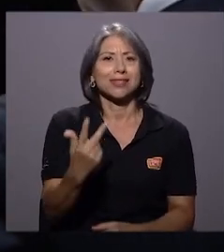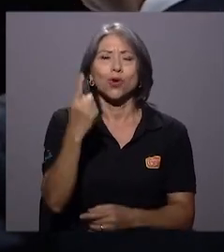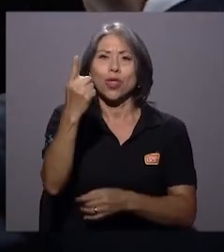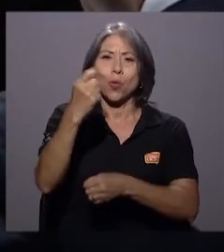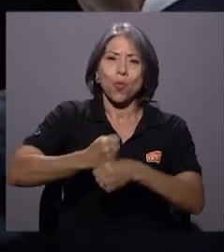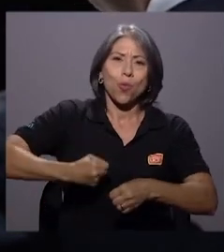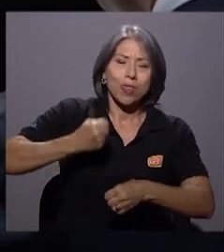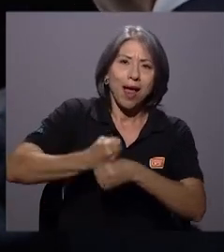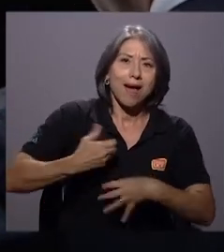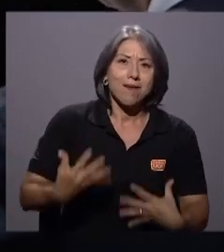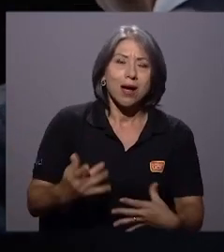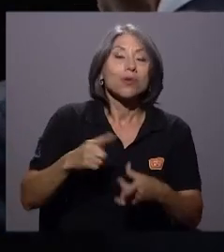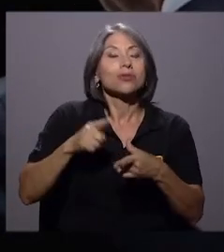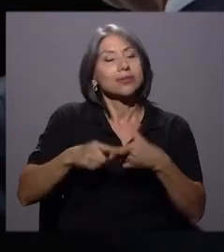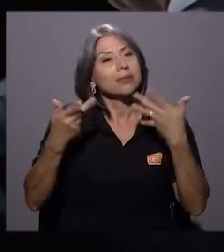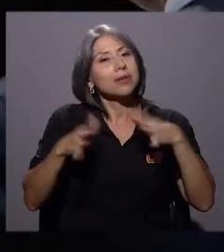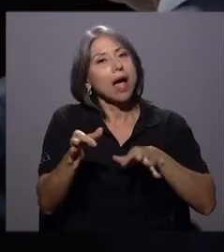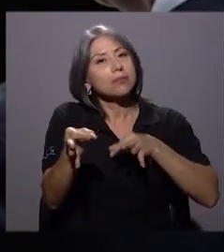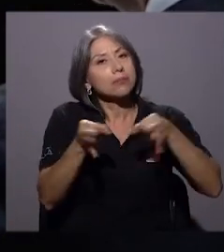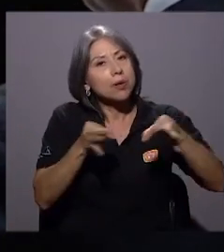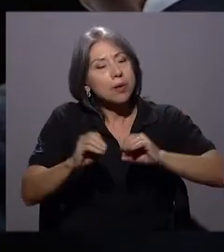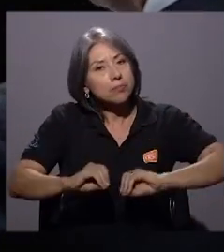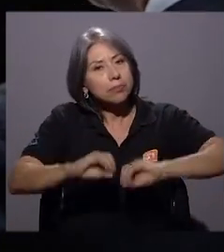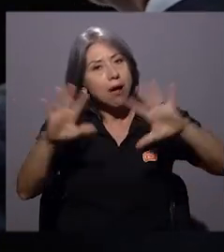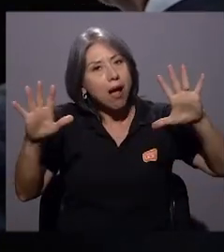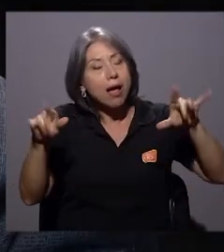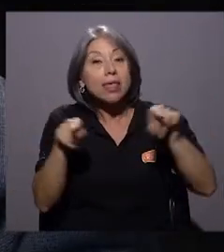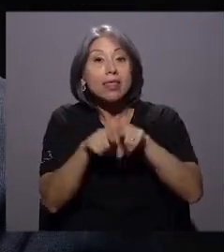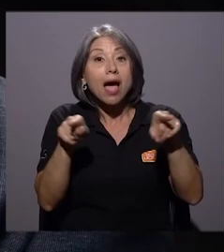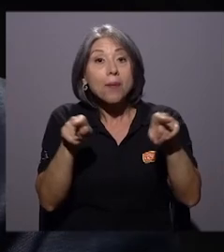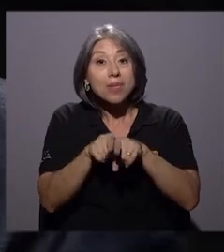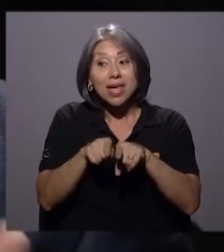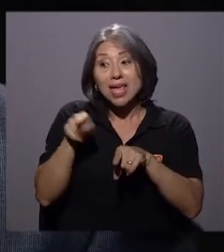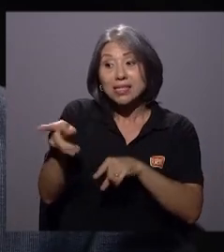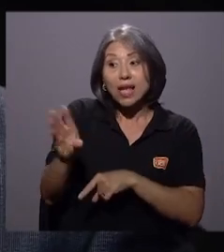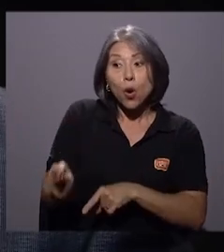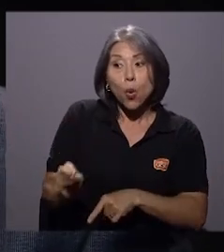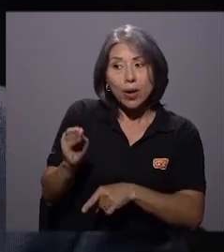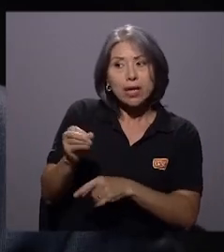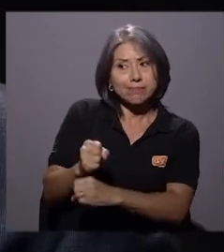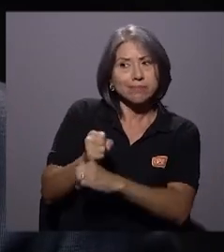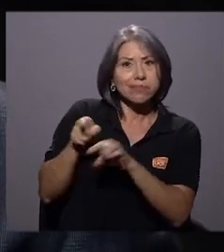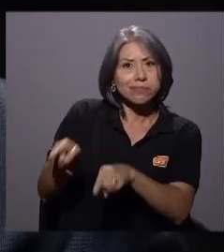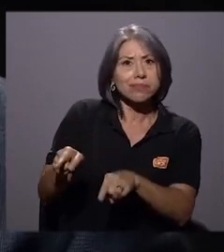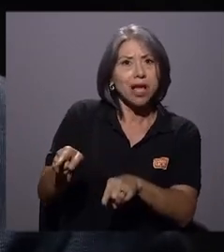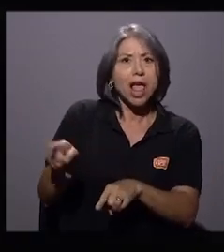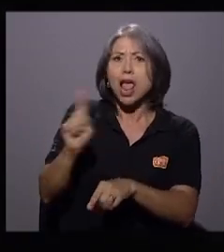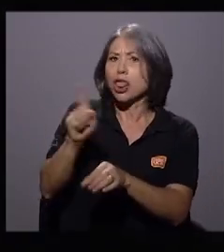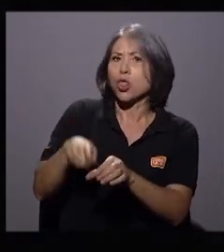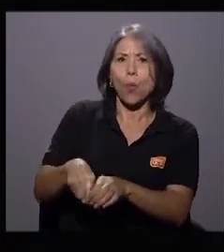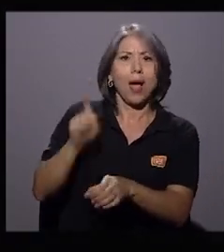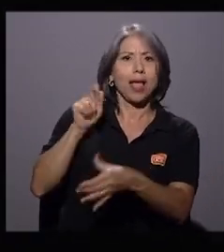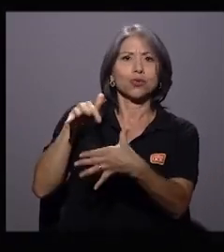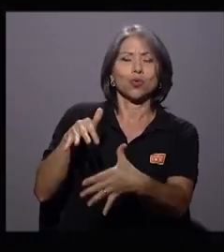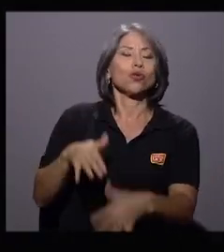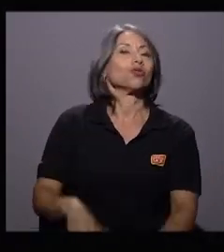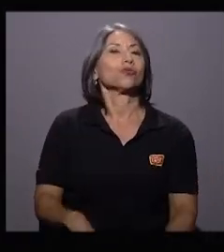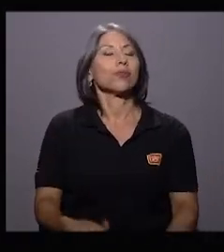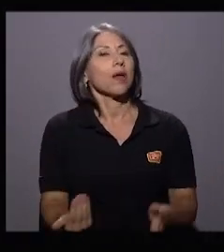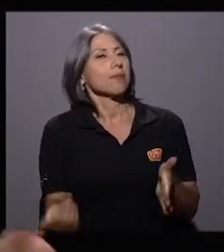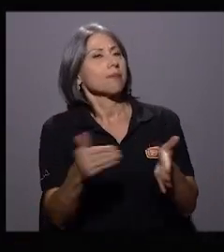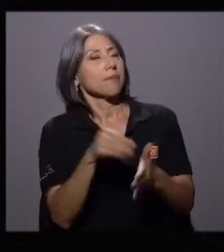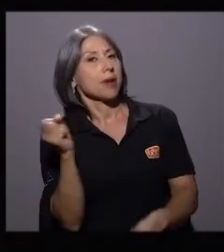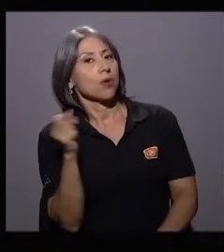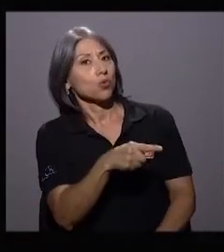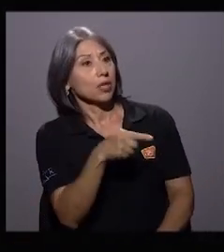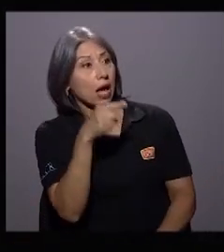despejar esa duda y también garantizarle al joven que en ningún momento va a abandonar sus estudios. Le repito la pregunta, ¿usted asegura entonces que